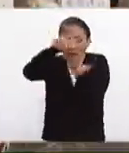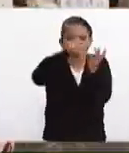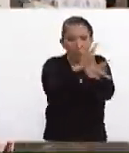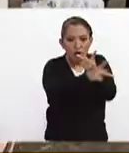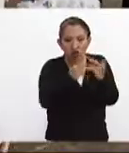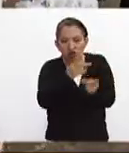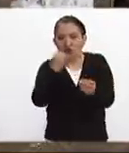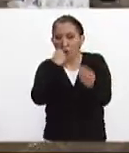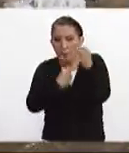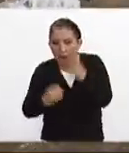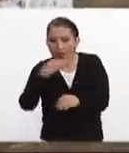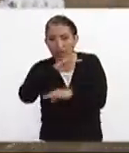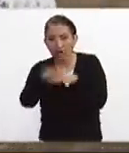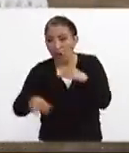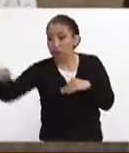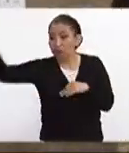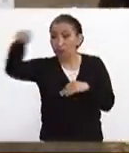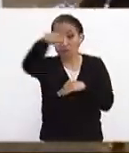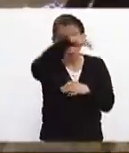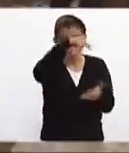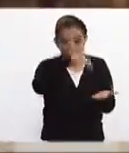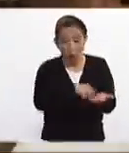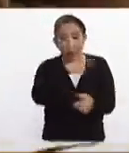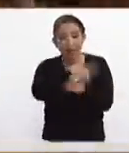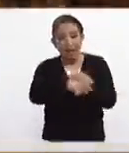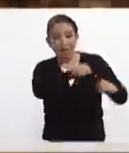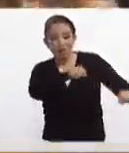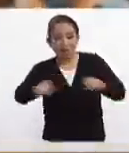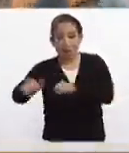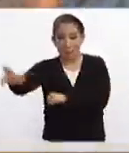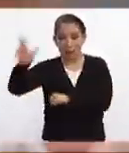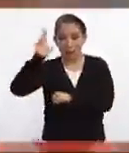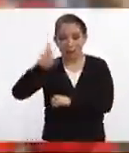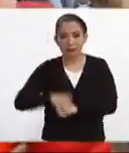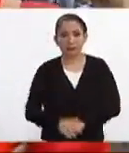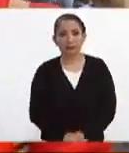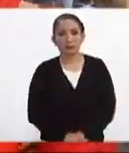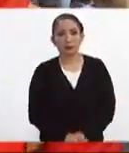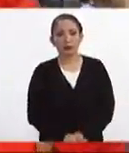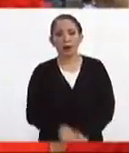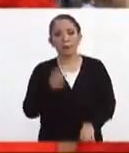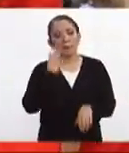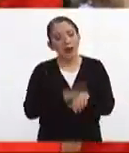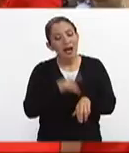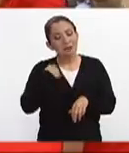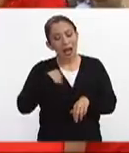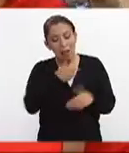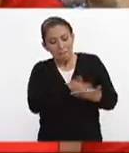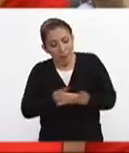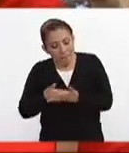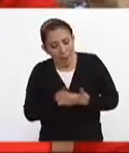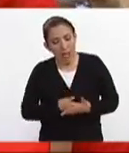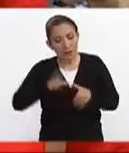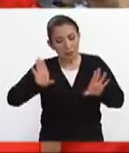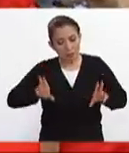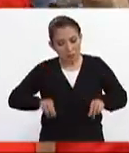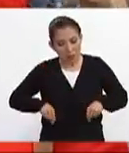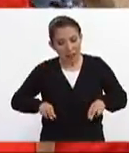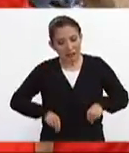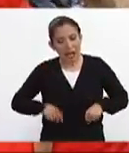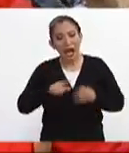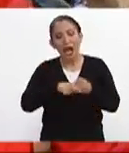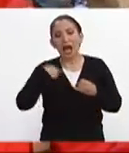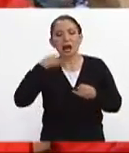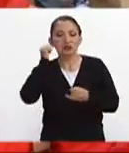han brotado en los alrededores de las zonas afectadas por el temblor del martes más que nada para los bebés pañales toallitas